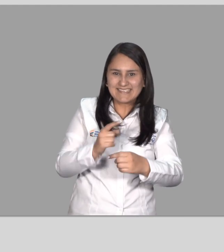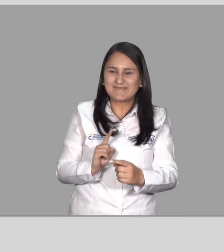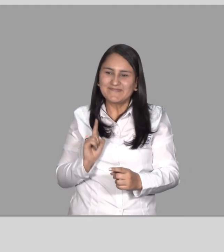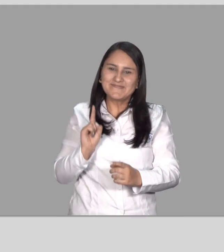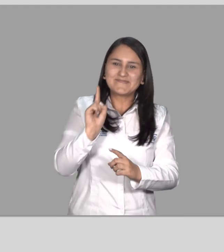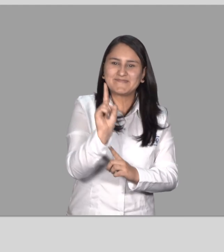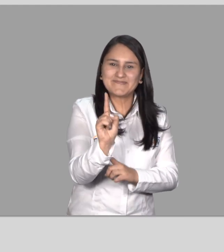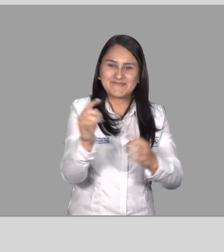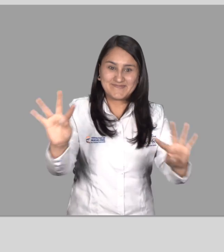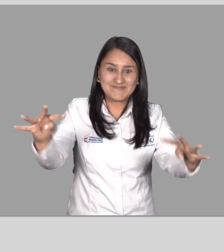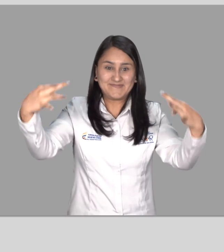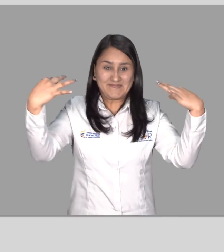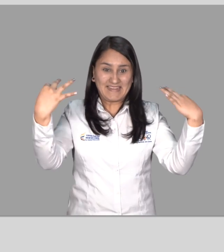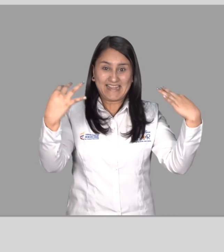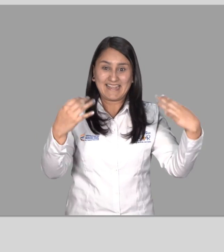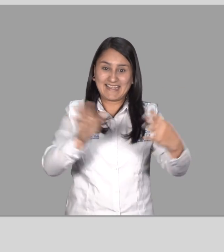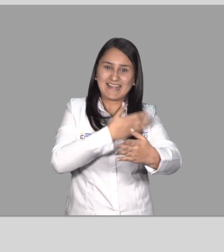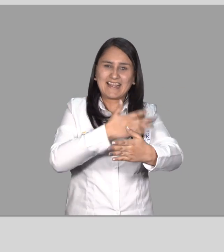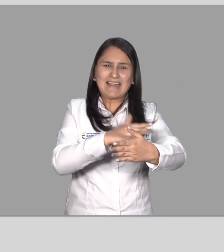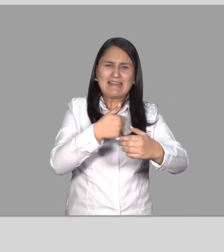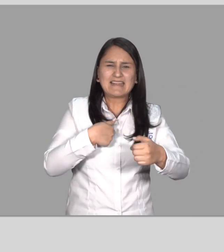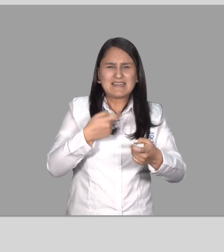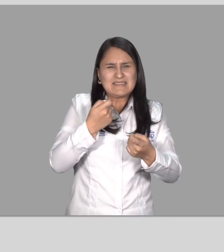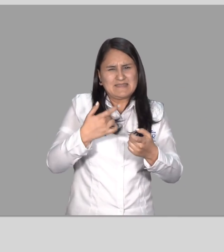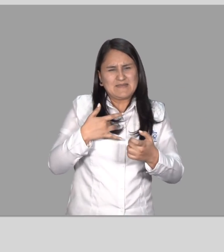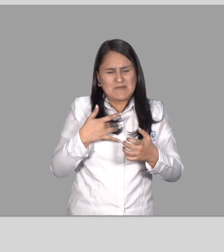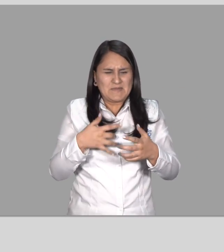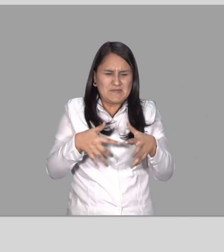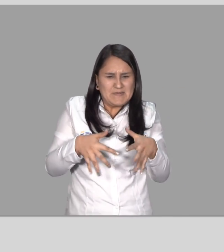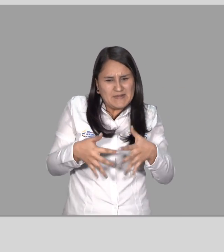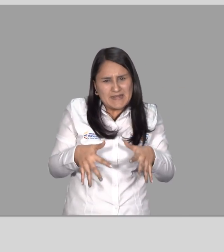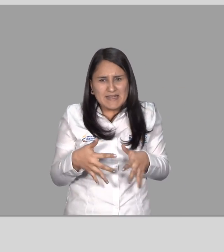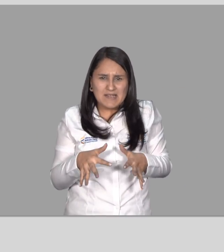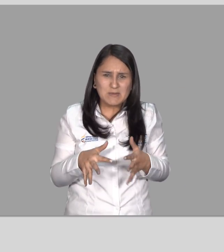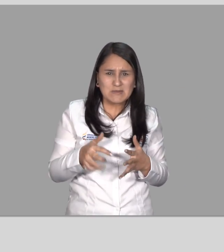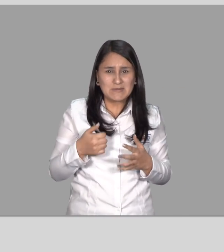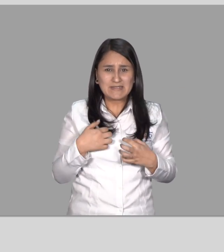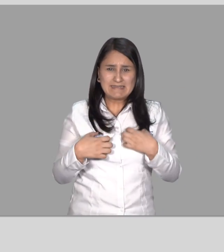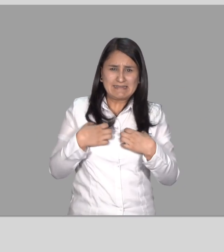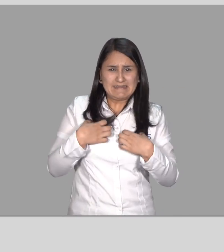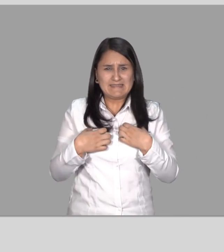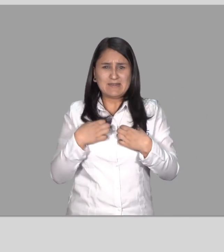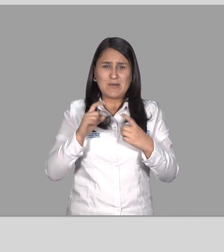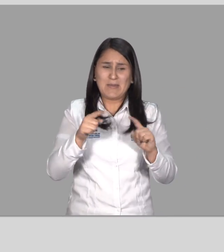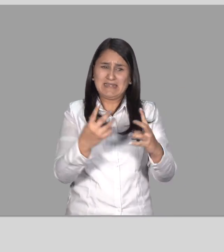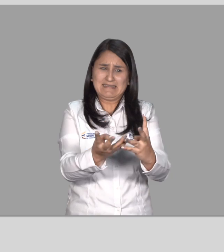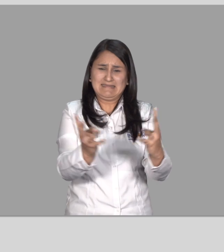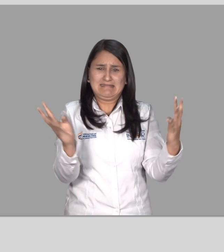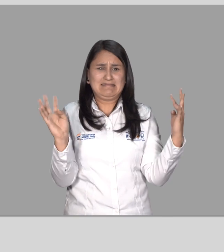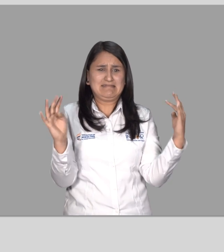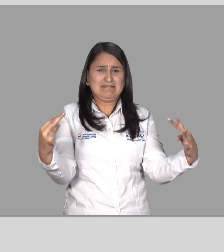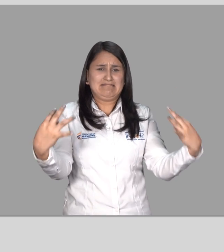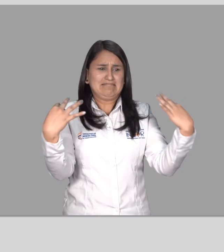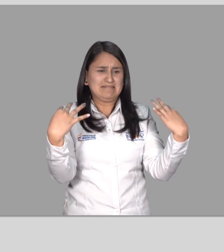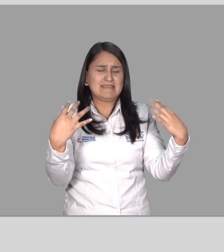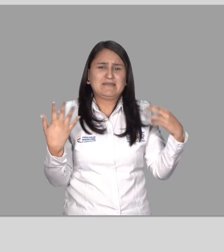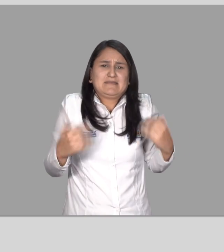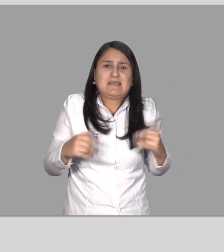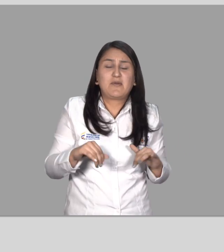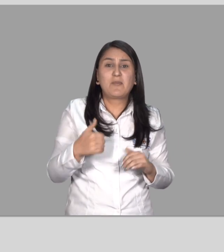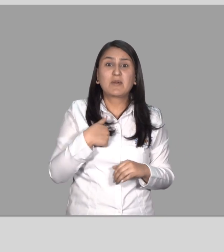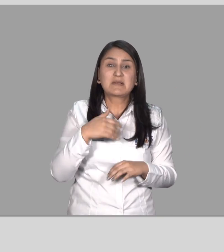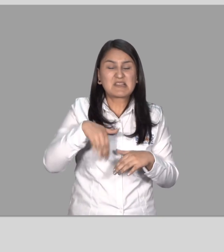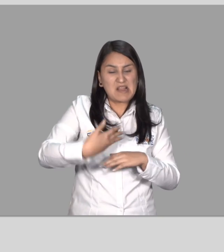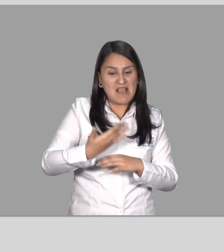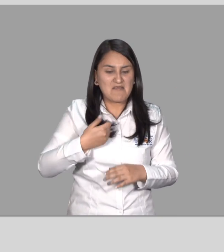a cantar, sí Un poquito de nervios, como ansiedad Sí, debido a la... O el público